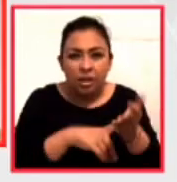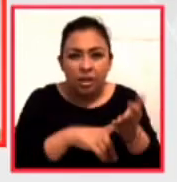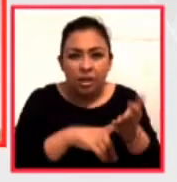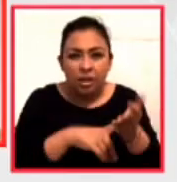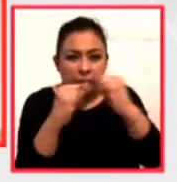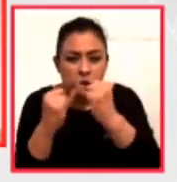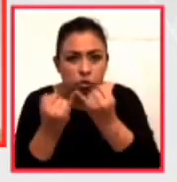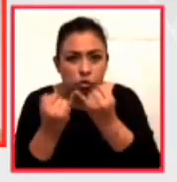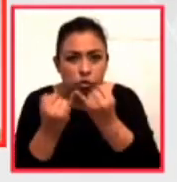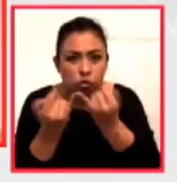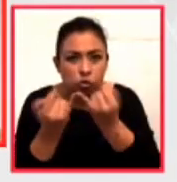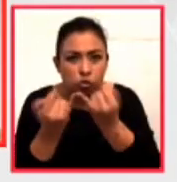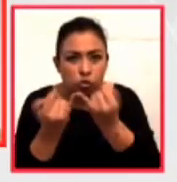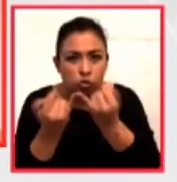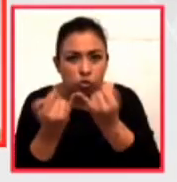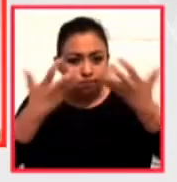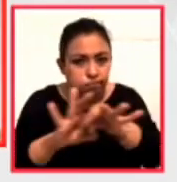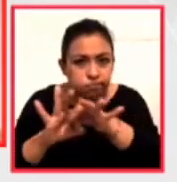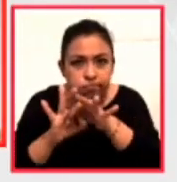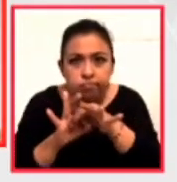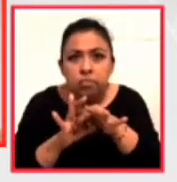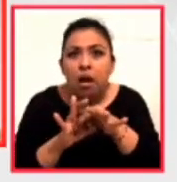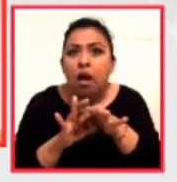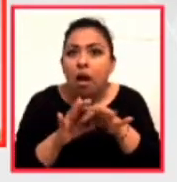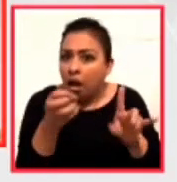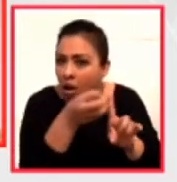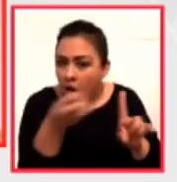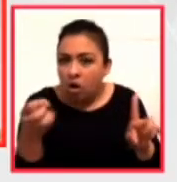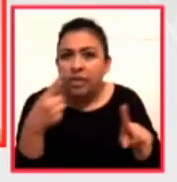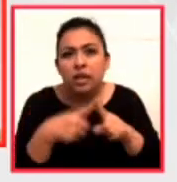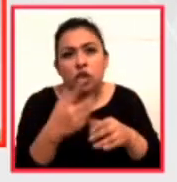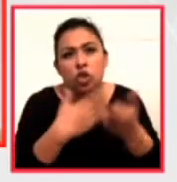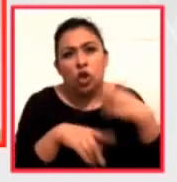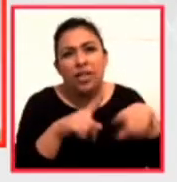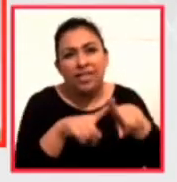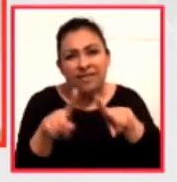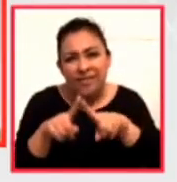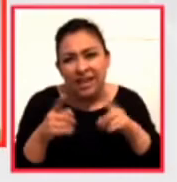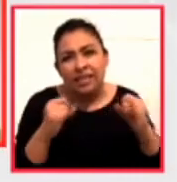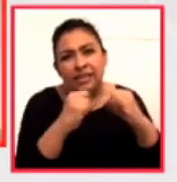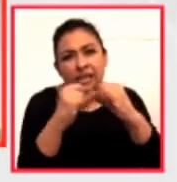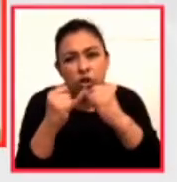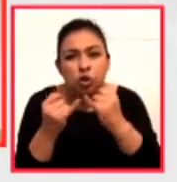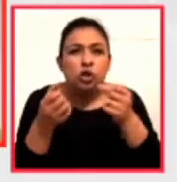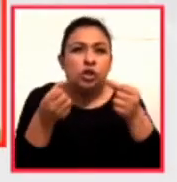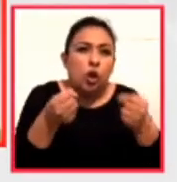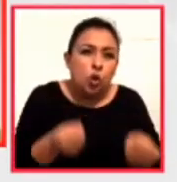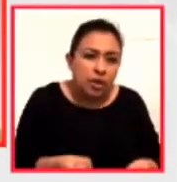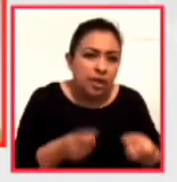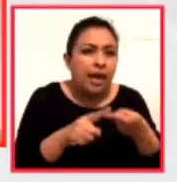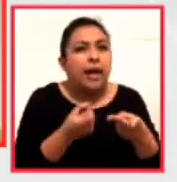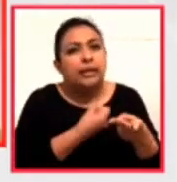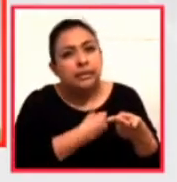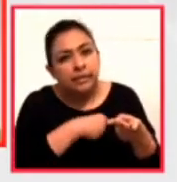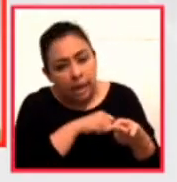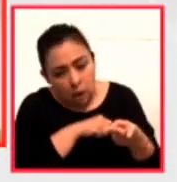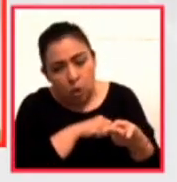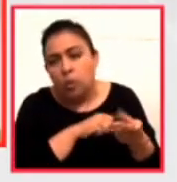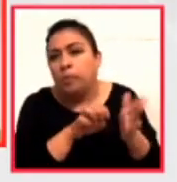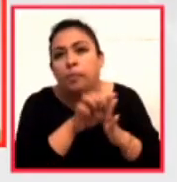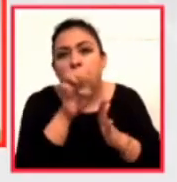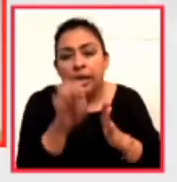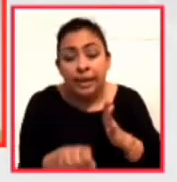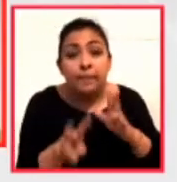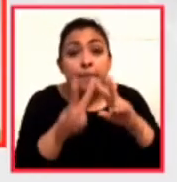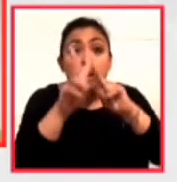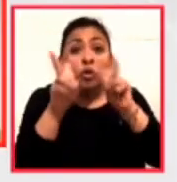Unidos y una reacción muy coordinada por parte de todas las agencias, tanto de seguridad como sanitarias. Por ejemplo, en el tema